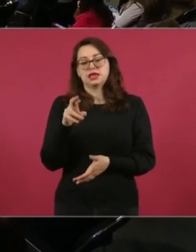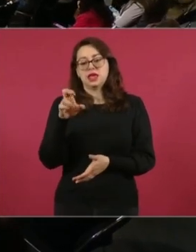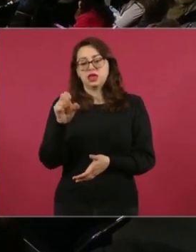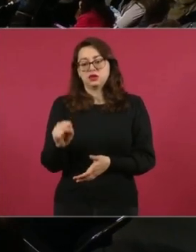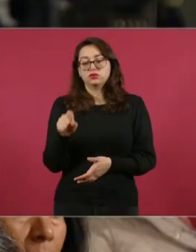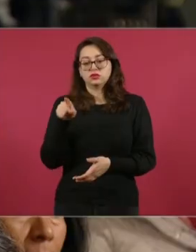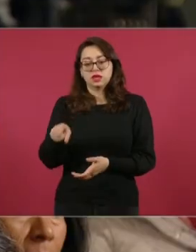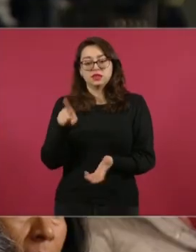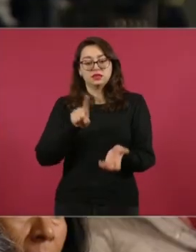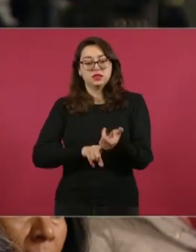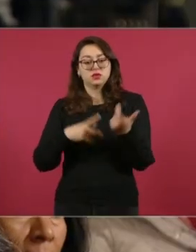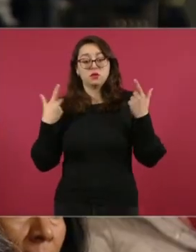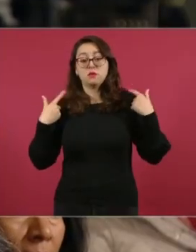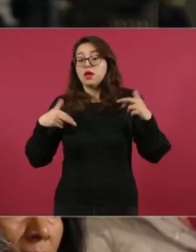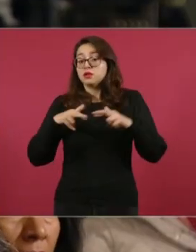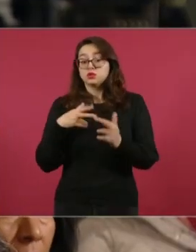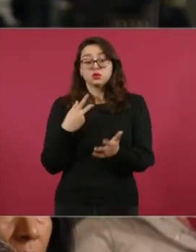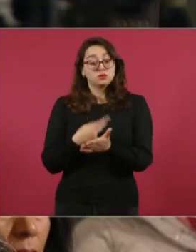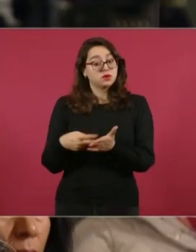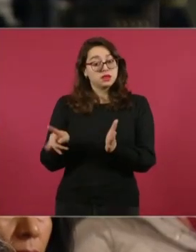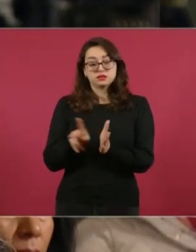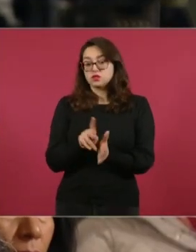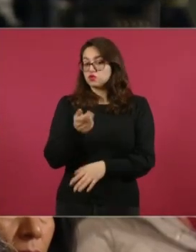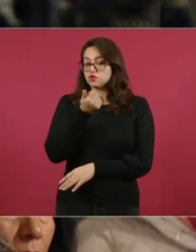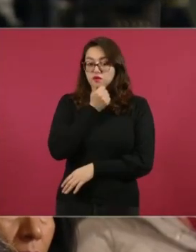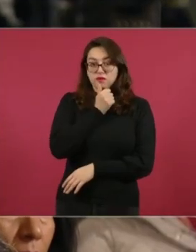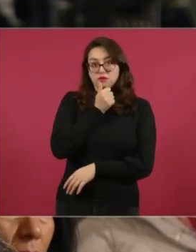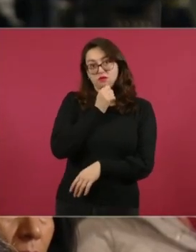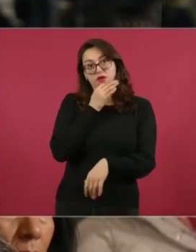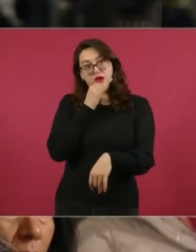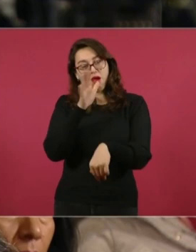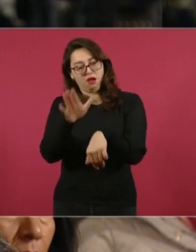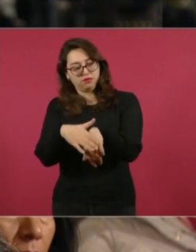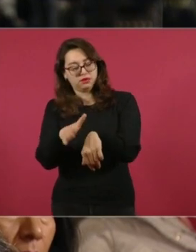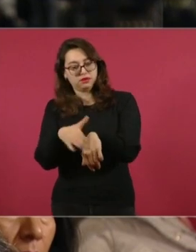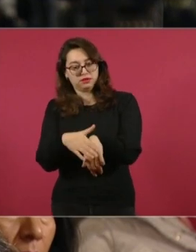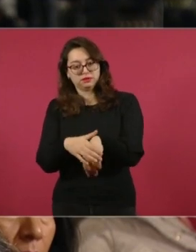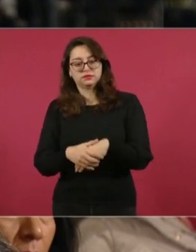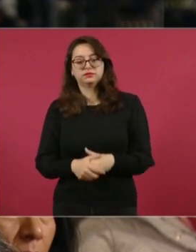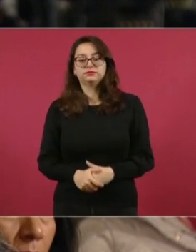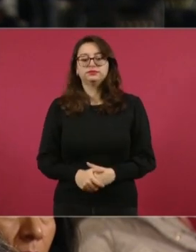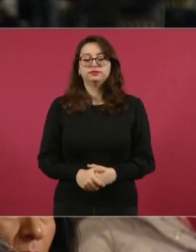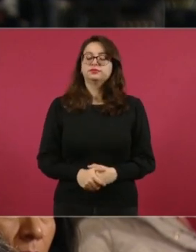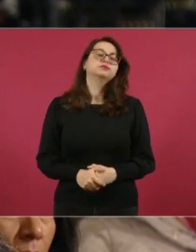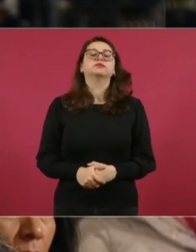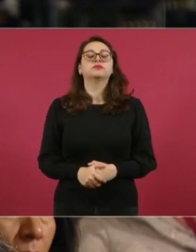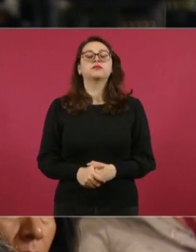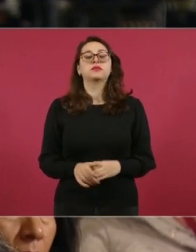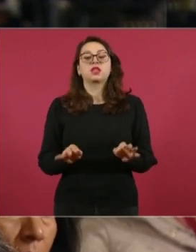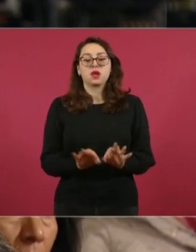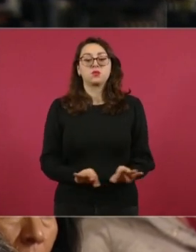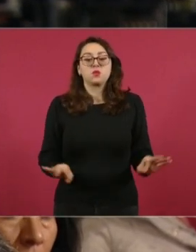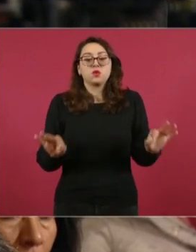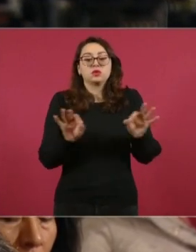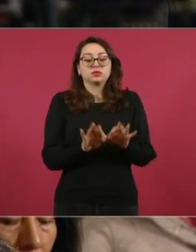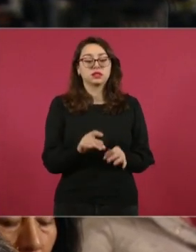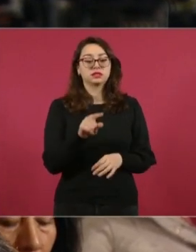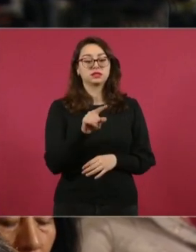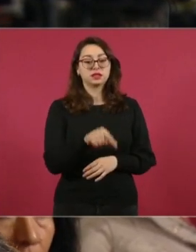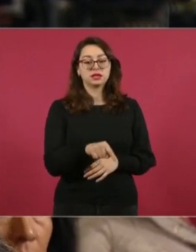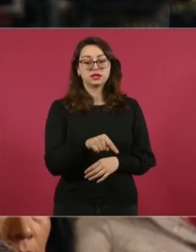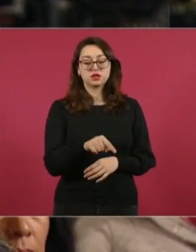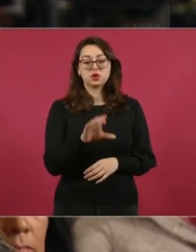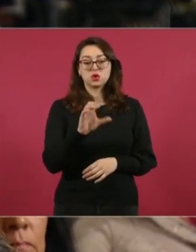los basifican a los maestros, para acceder al programa de PRODER de Conagua, ya que esta dependencia federal